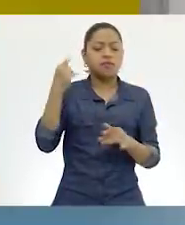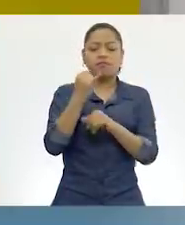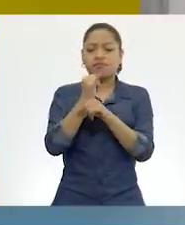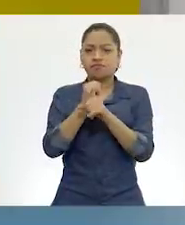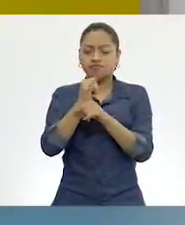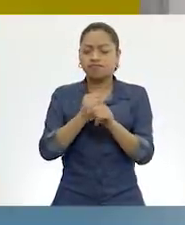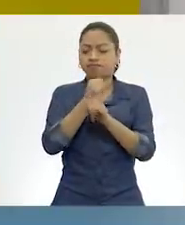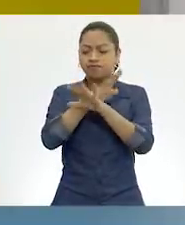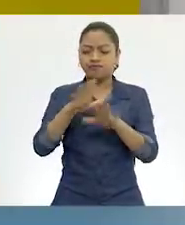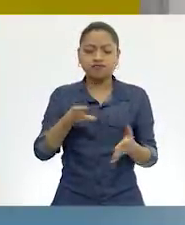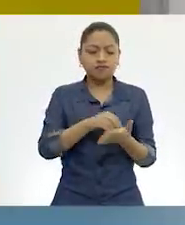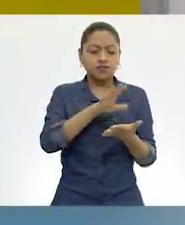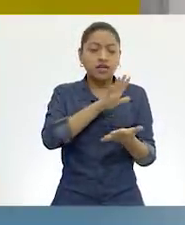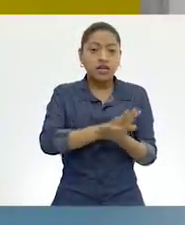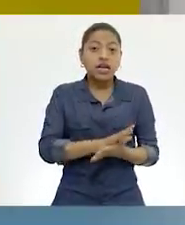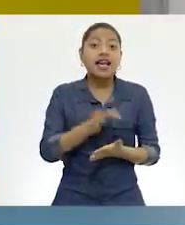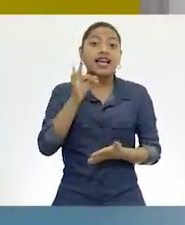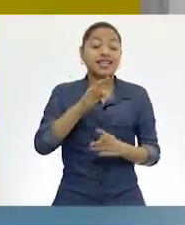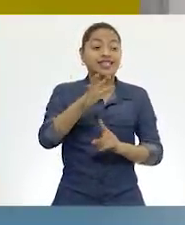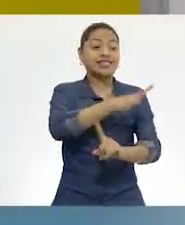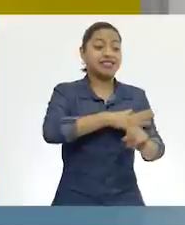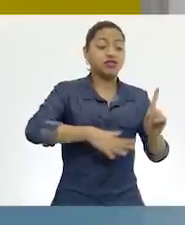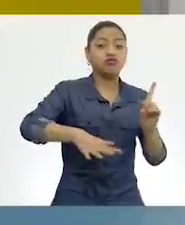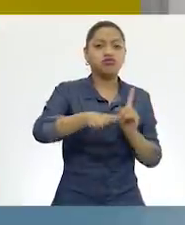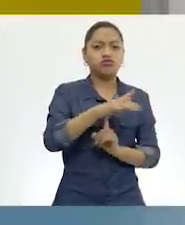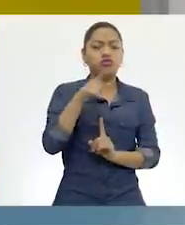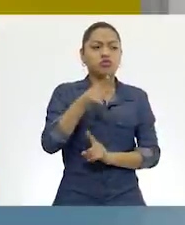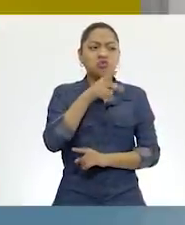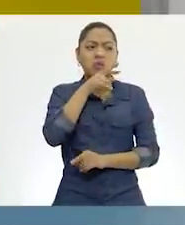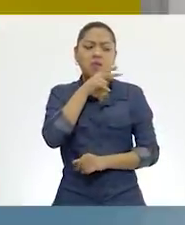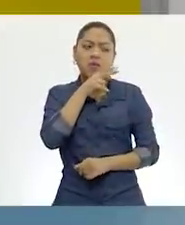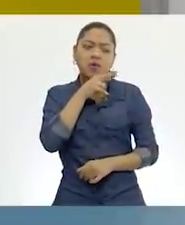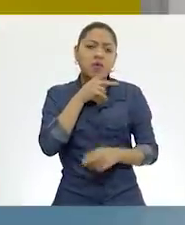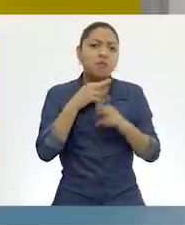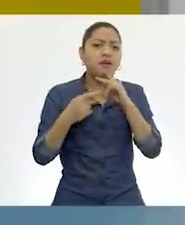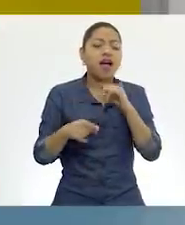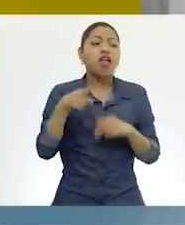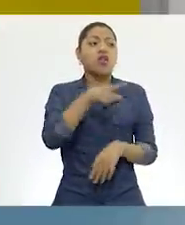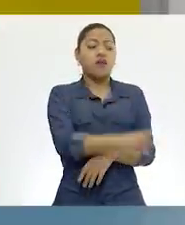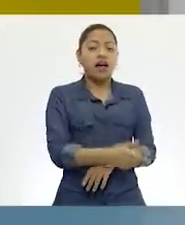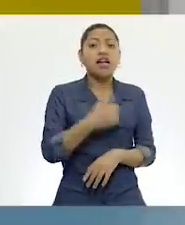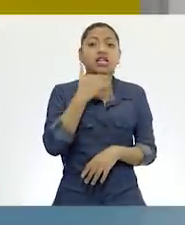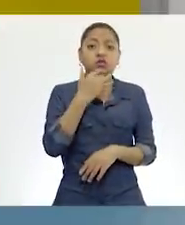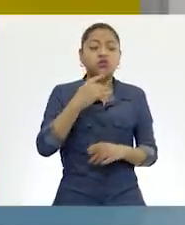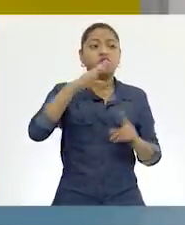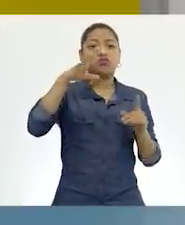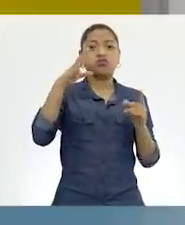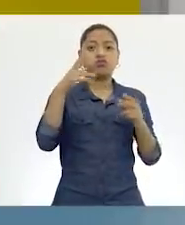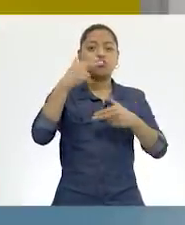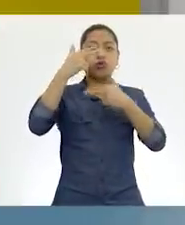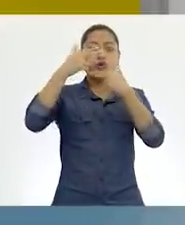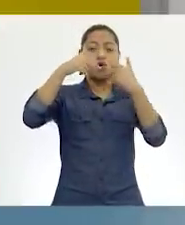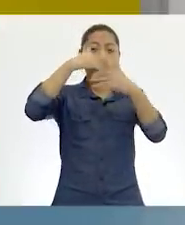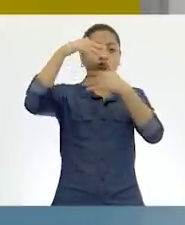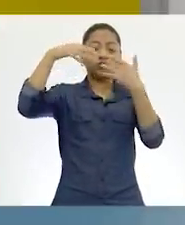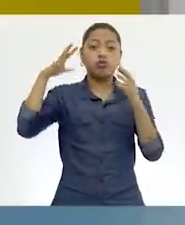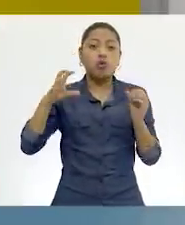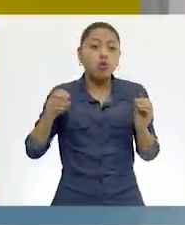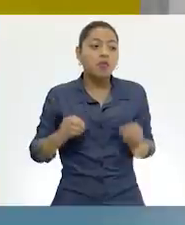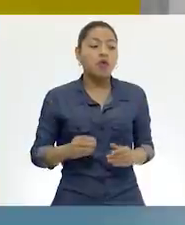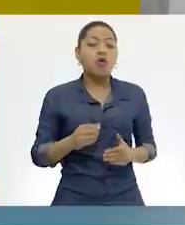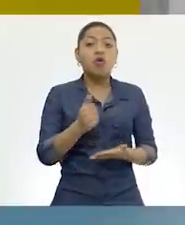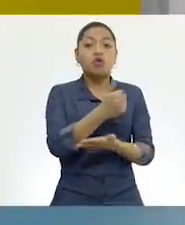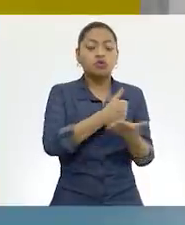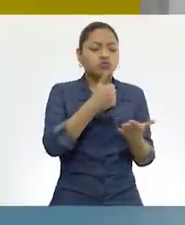Sobre todo si son cuestiones ambientales que de repente te preocupen, la contaminación, si el paisaje ha cambiado, pero